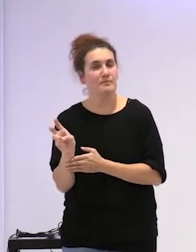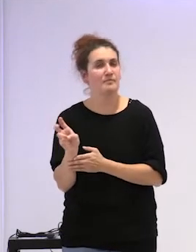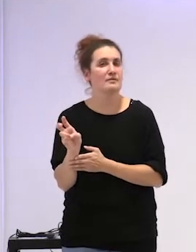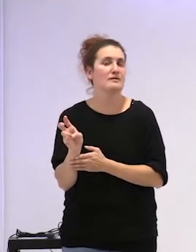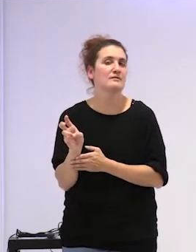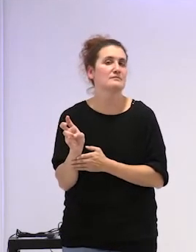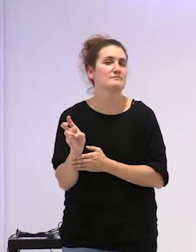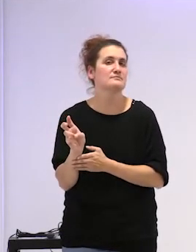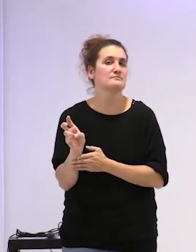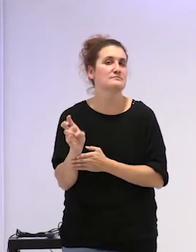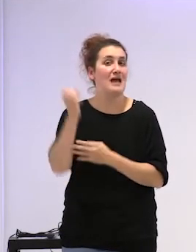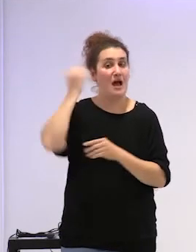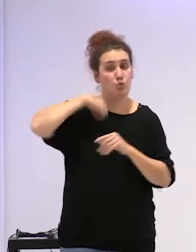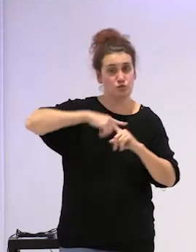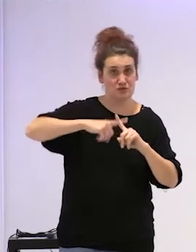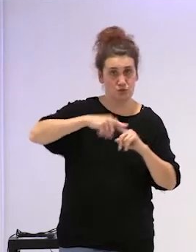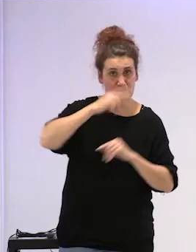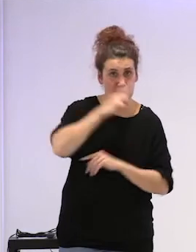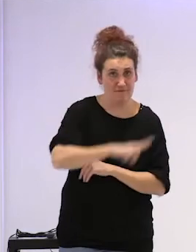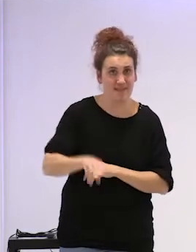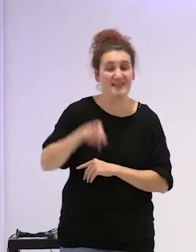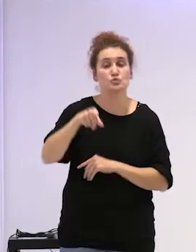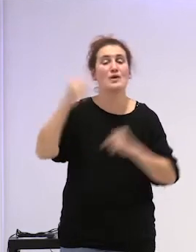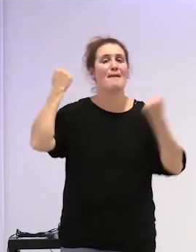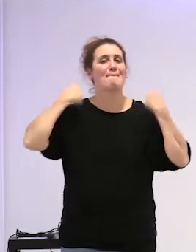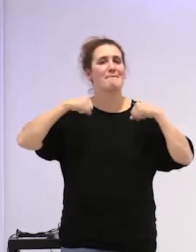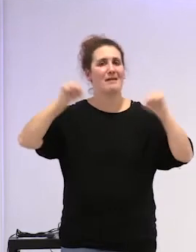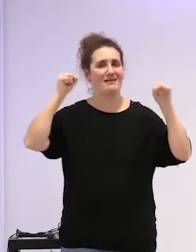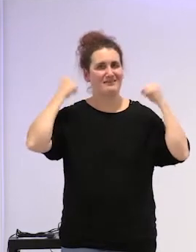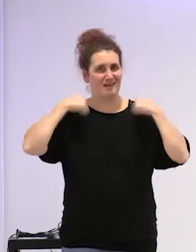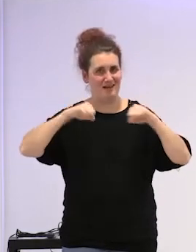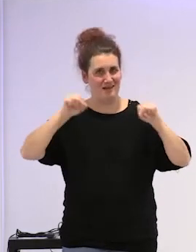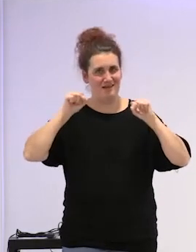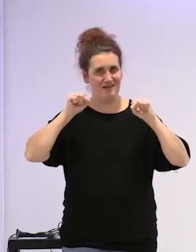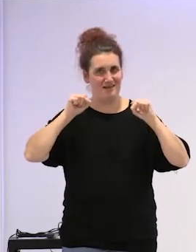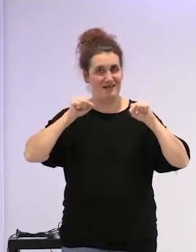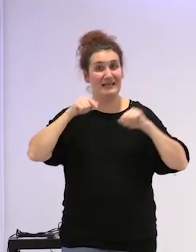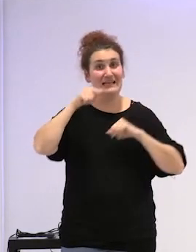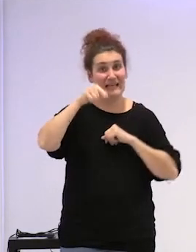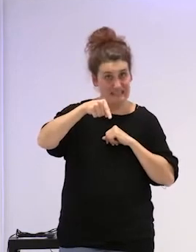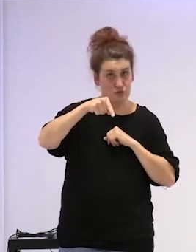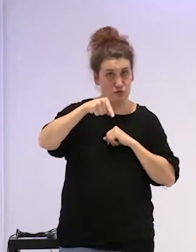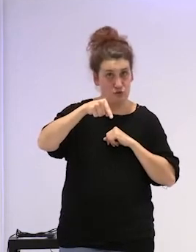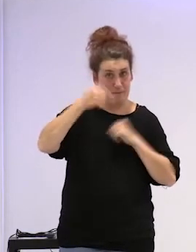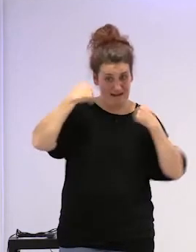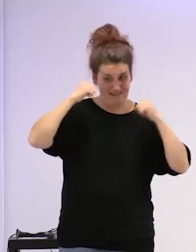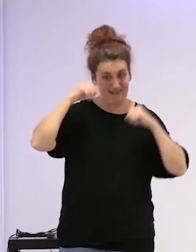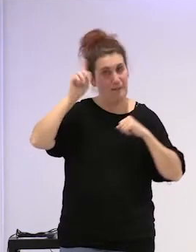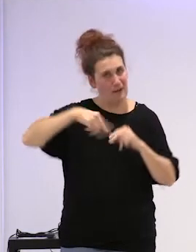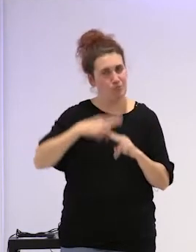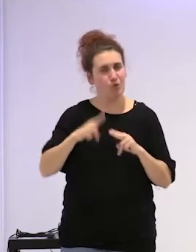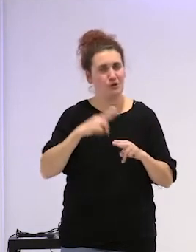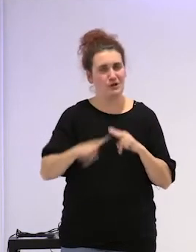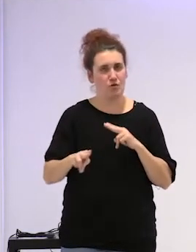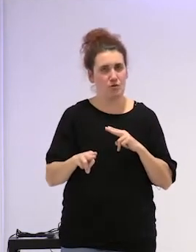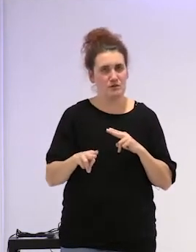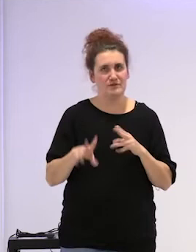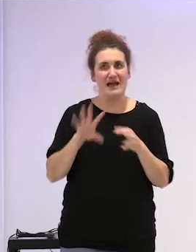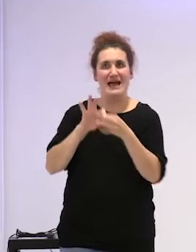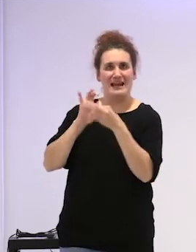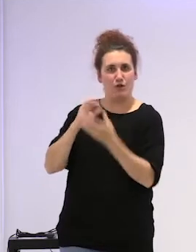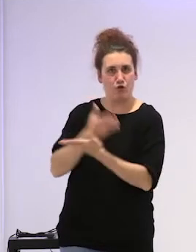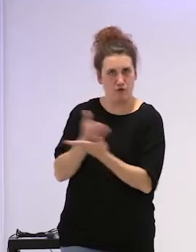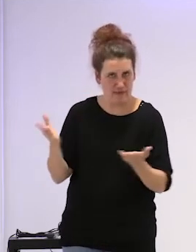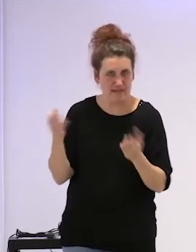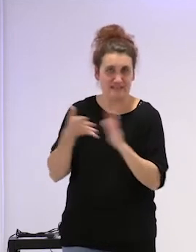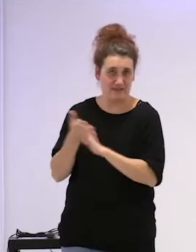los abusos sexuales en la infancia son una práctica y esto también es político o sea son una relación de confianza con lo cual